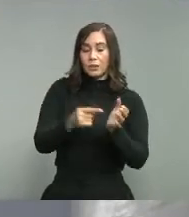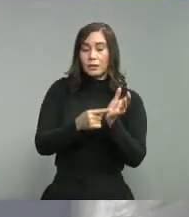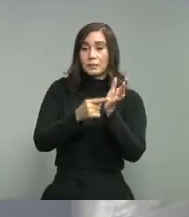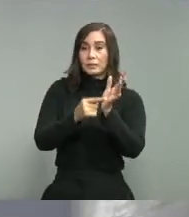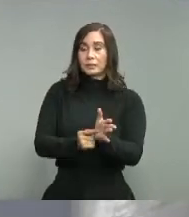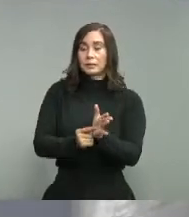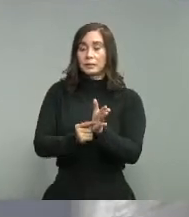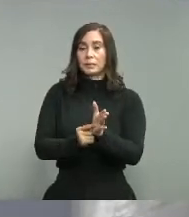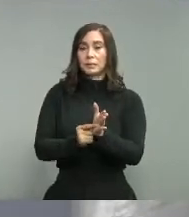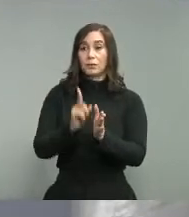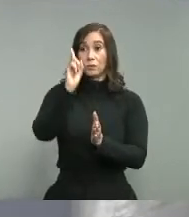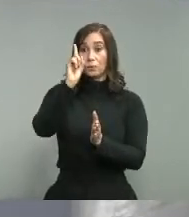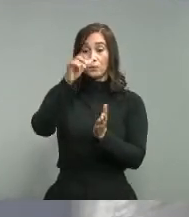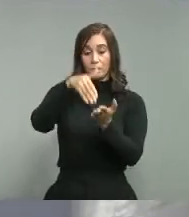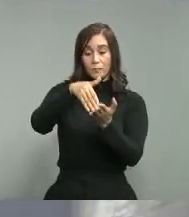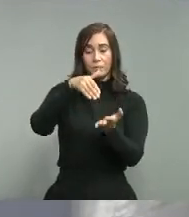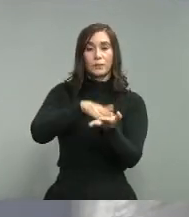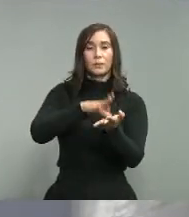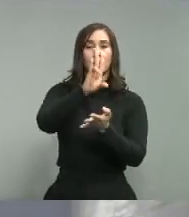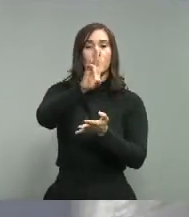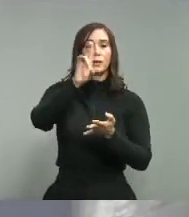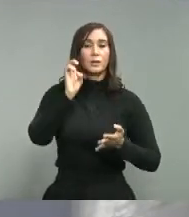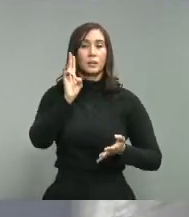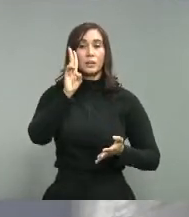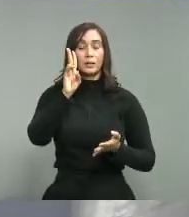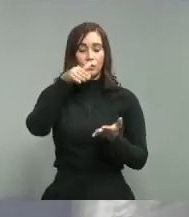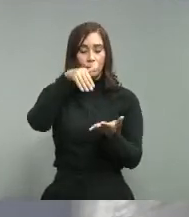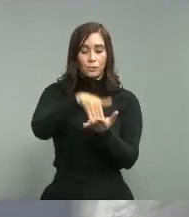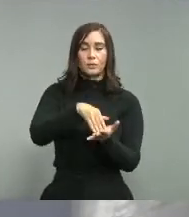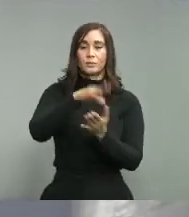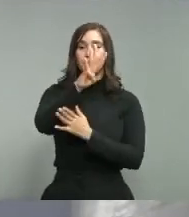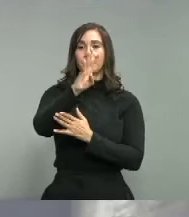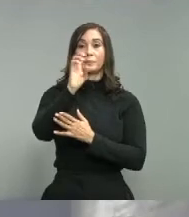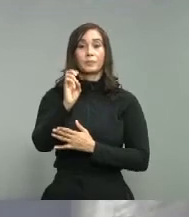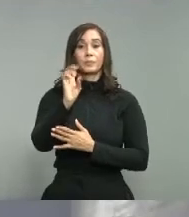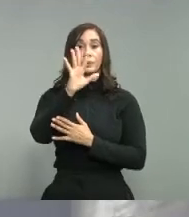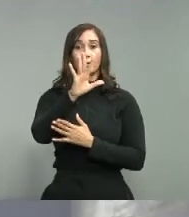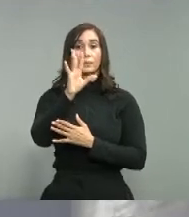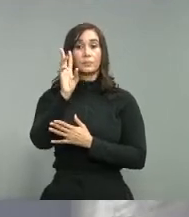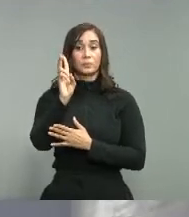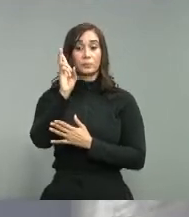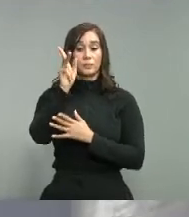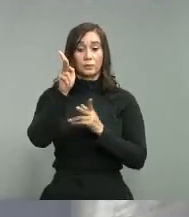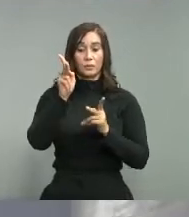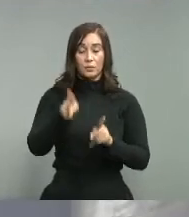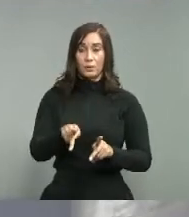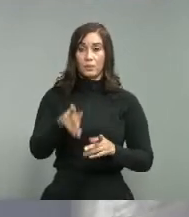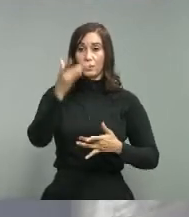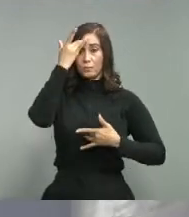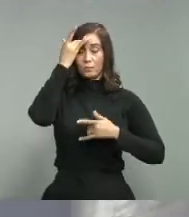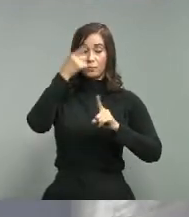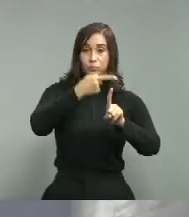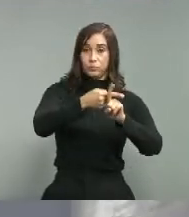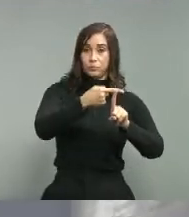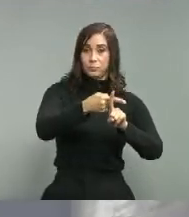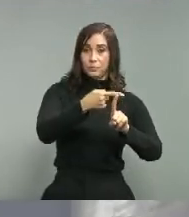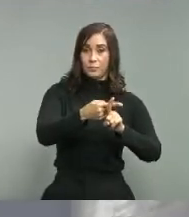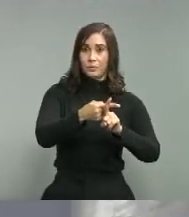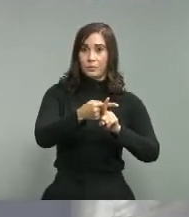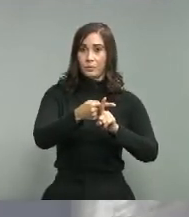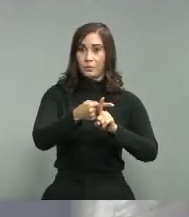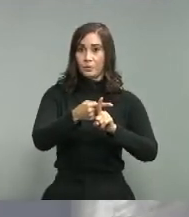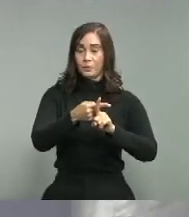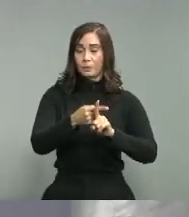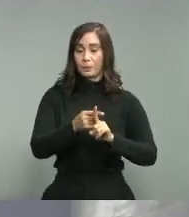es de 1.702.451 casos confirmados de los